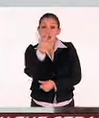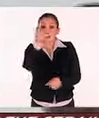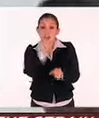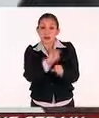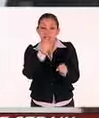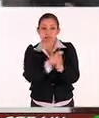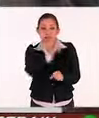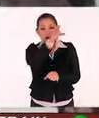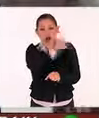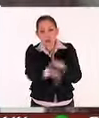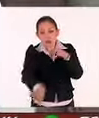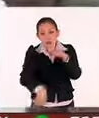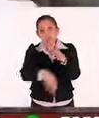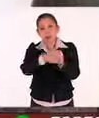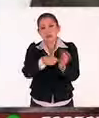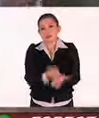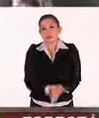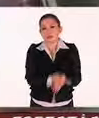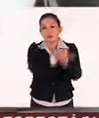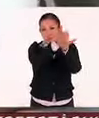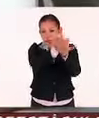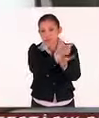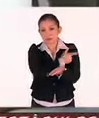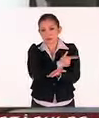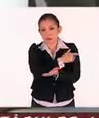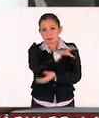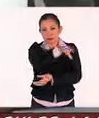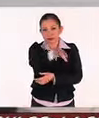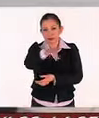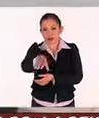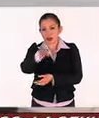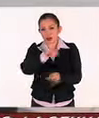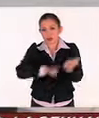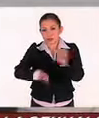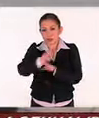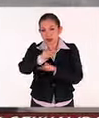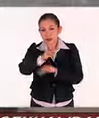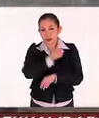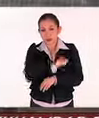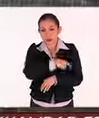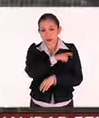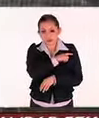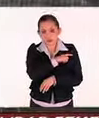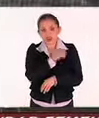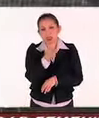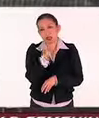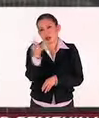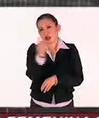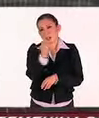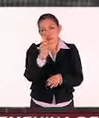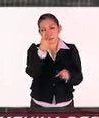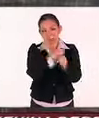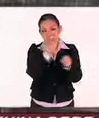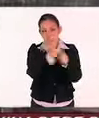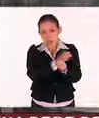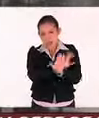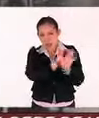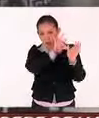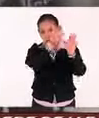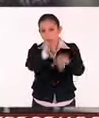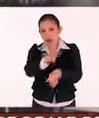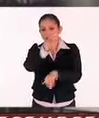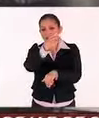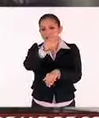un perfil adicional de este gusto por las áreas biológicas y de la salud. Para esto necesitan ingresar primero